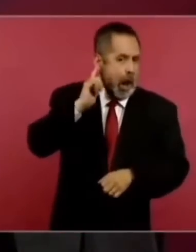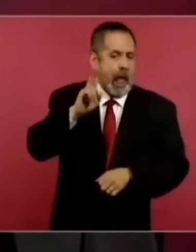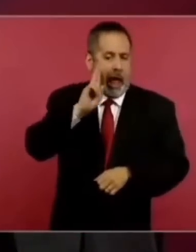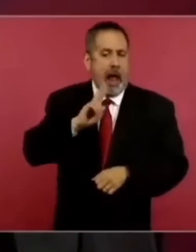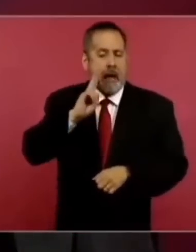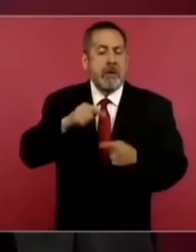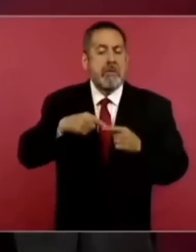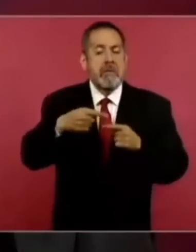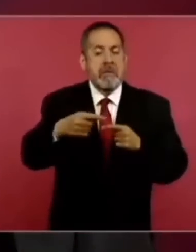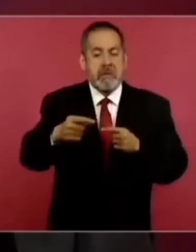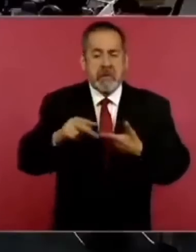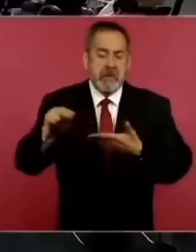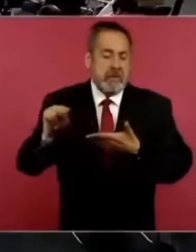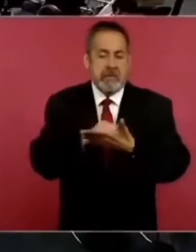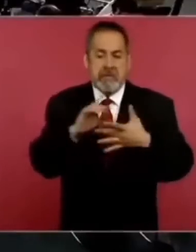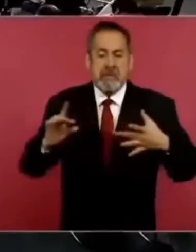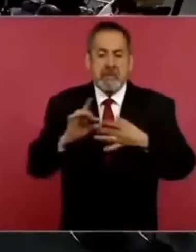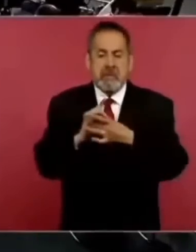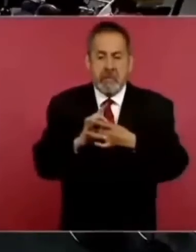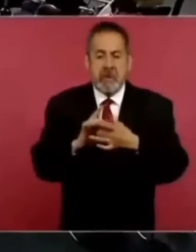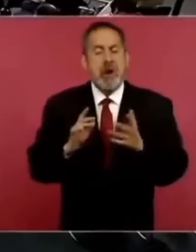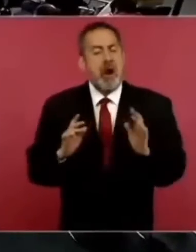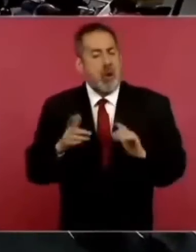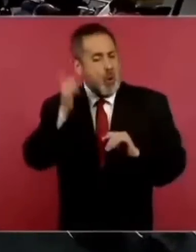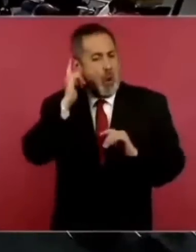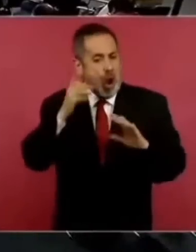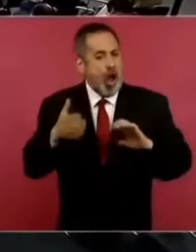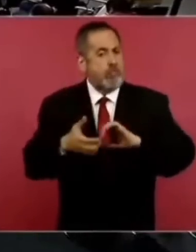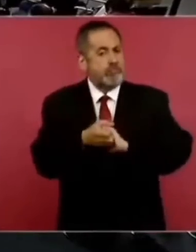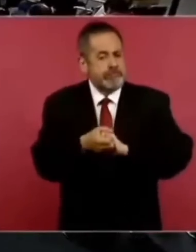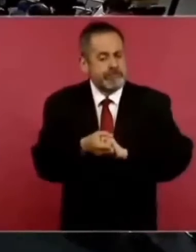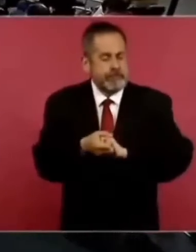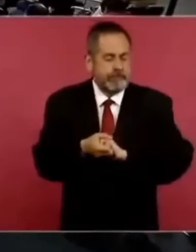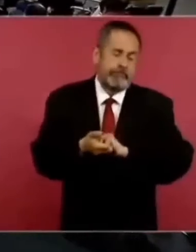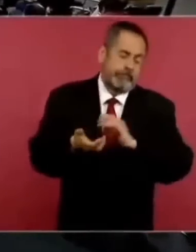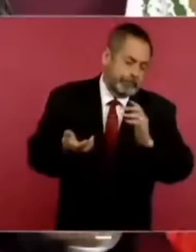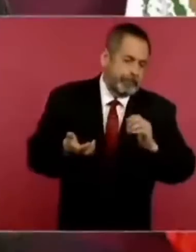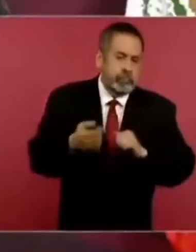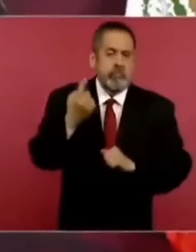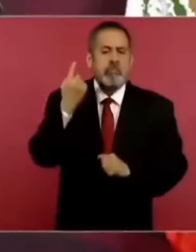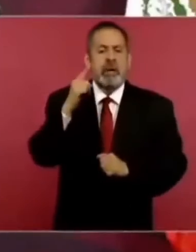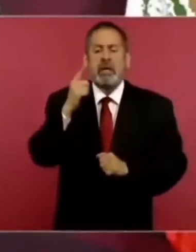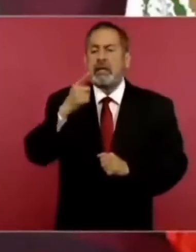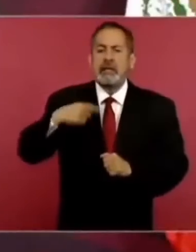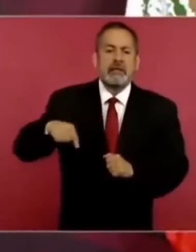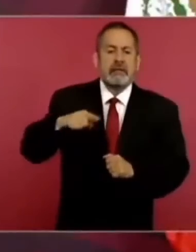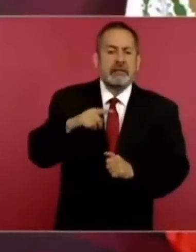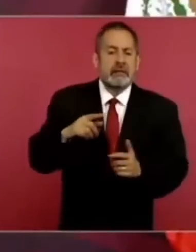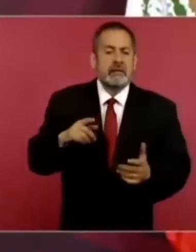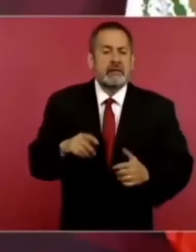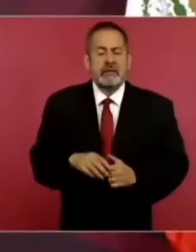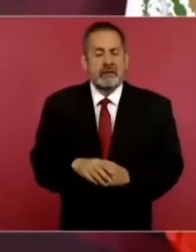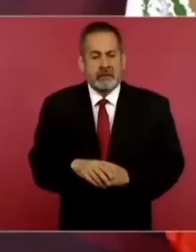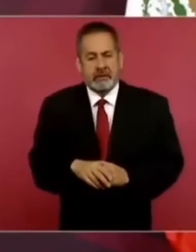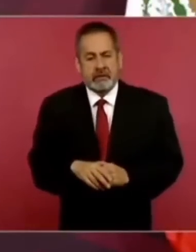y esto se logre para que